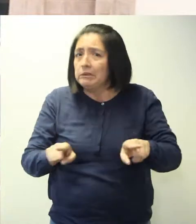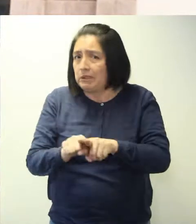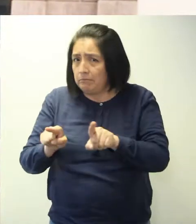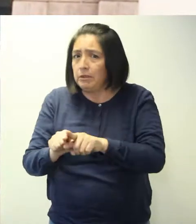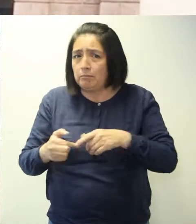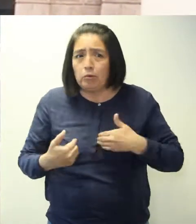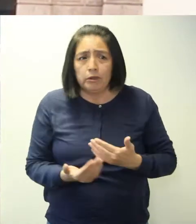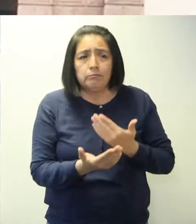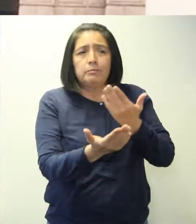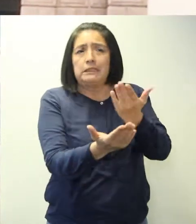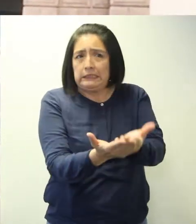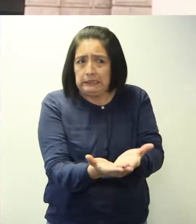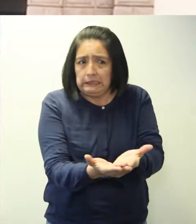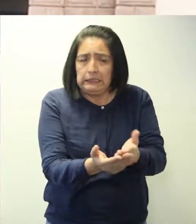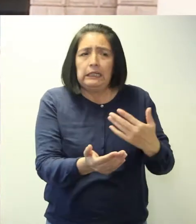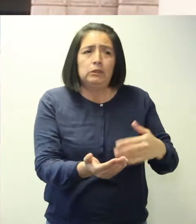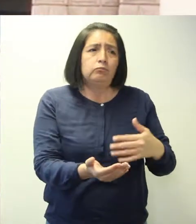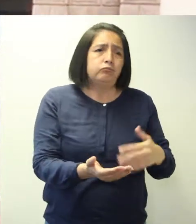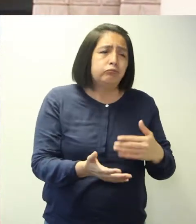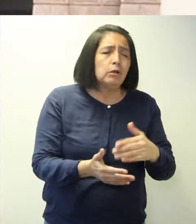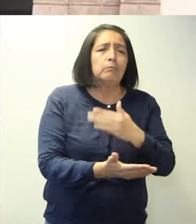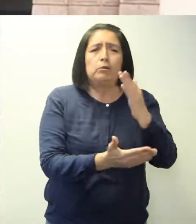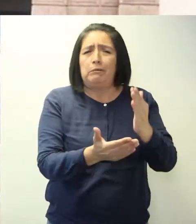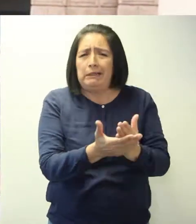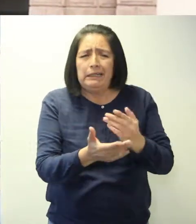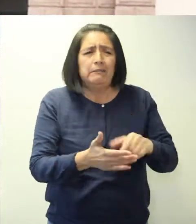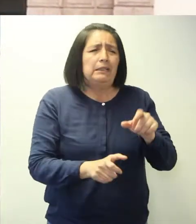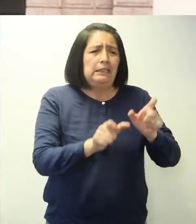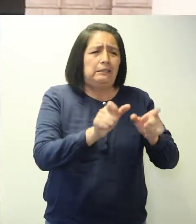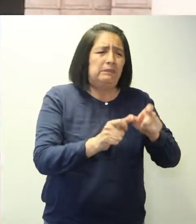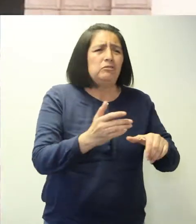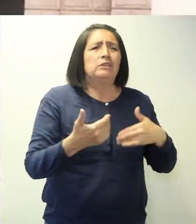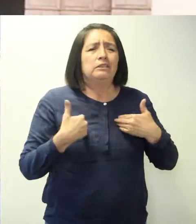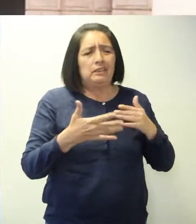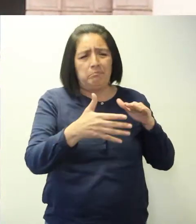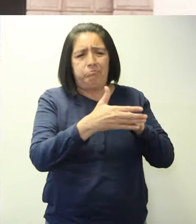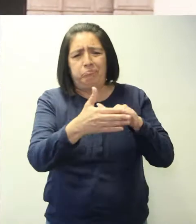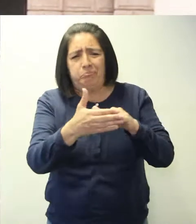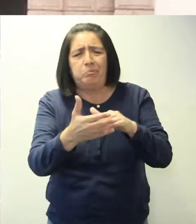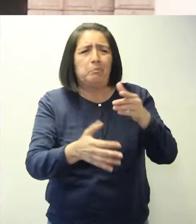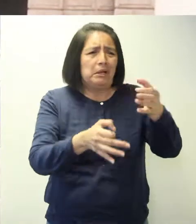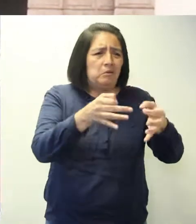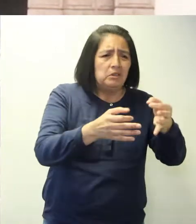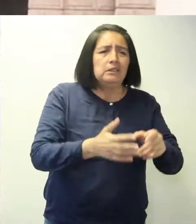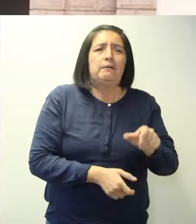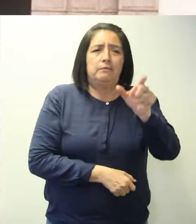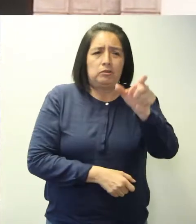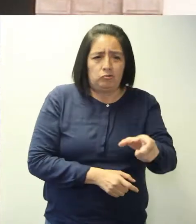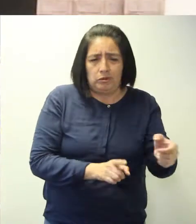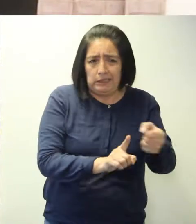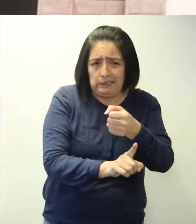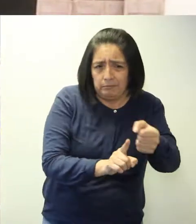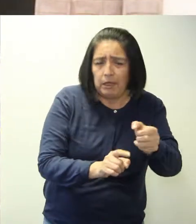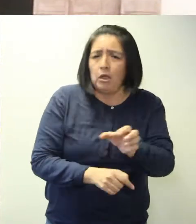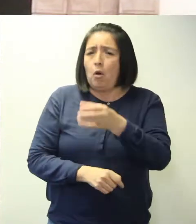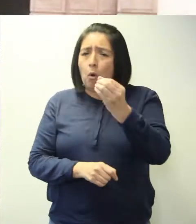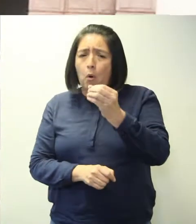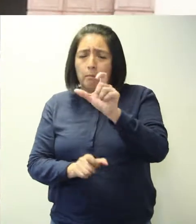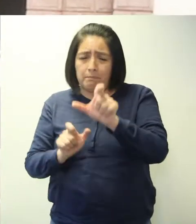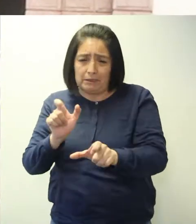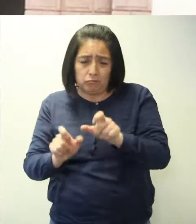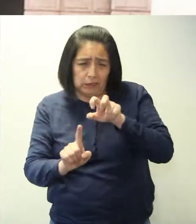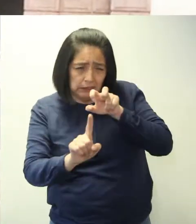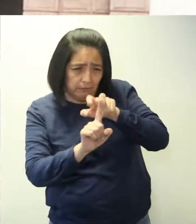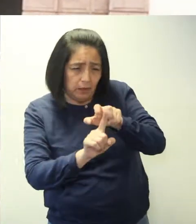presentar los casos que tienen de barreras para acceder al sistema de justicia... ...tanto como víctima o como testigo. O